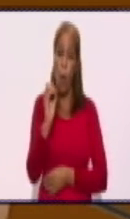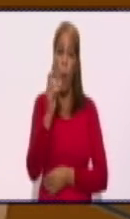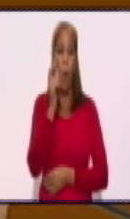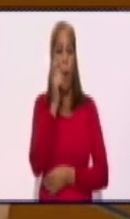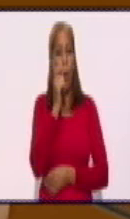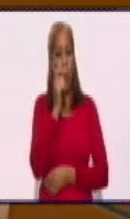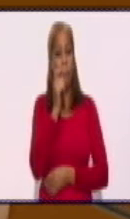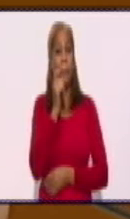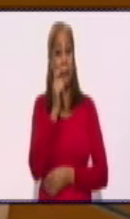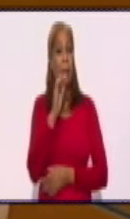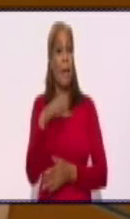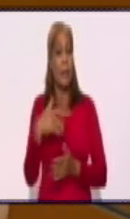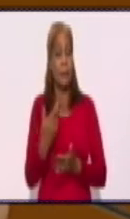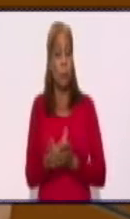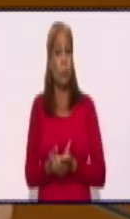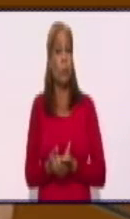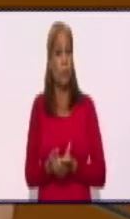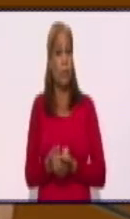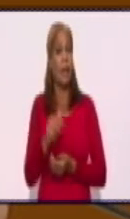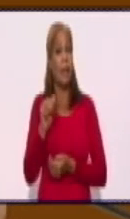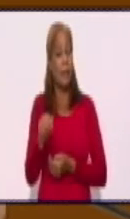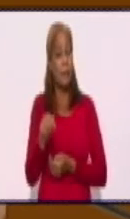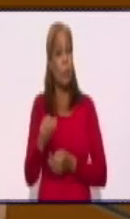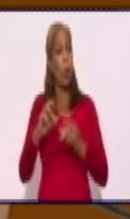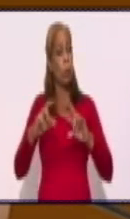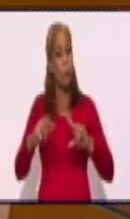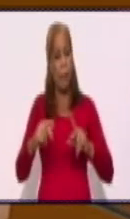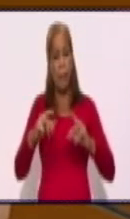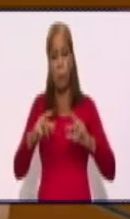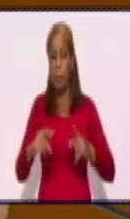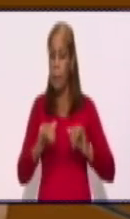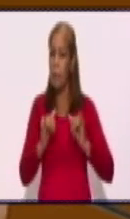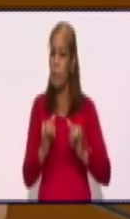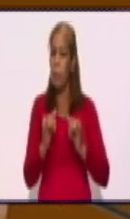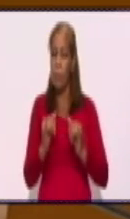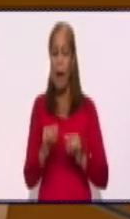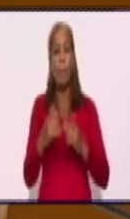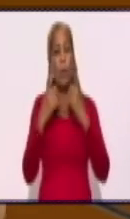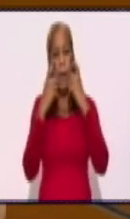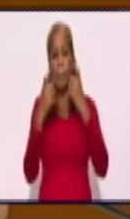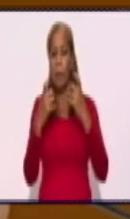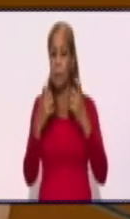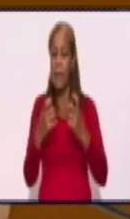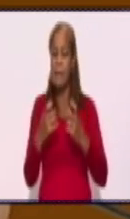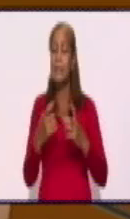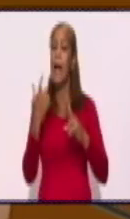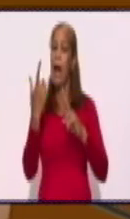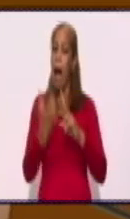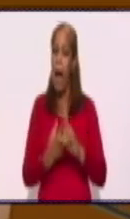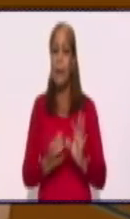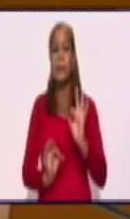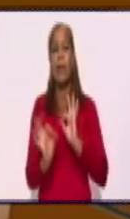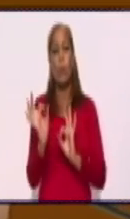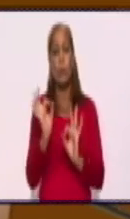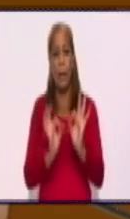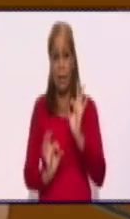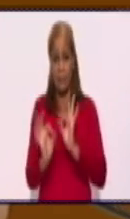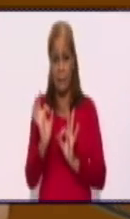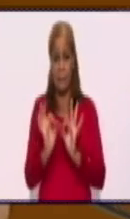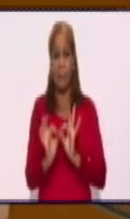por lo que recalcamos la importancia que hoy reviste el autocuidado, la